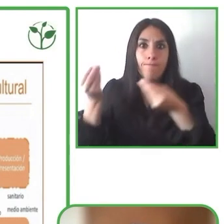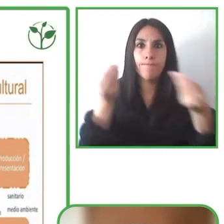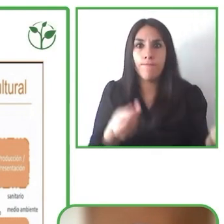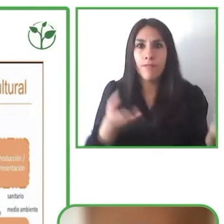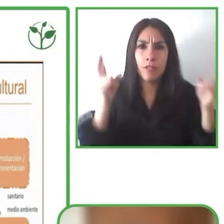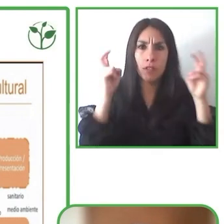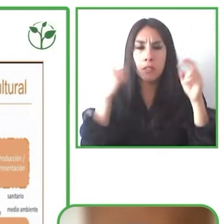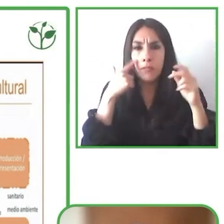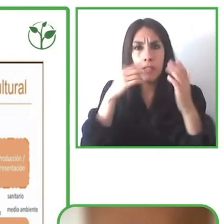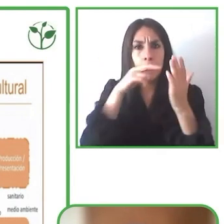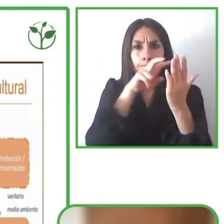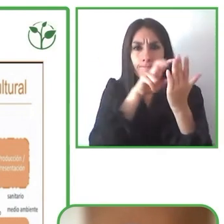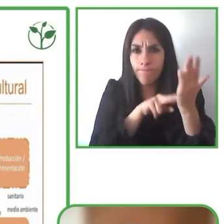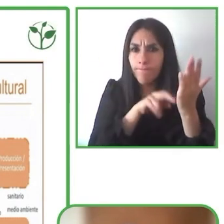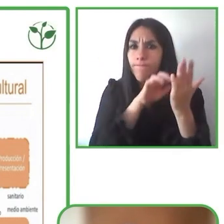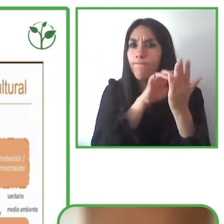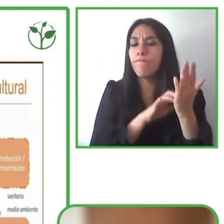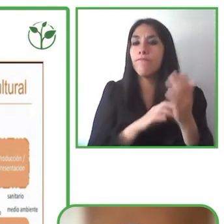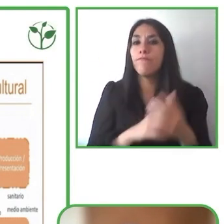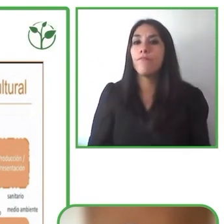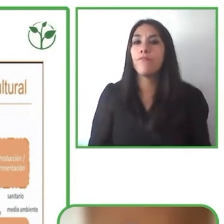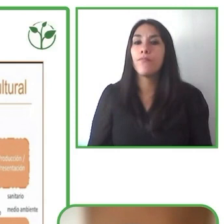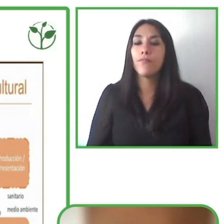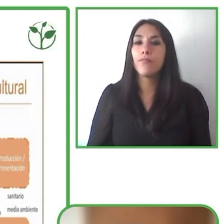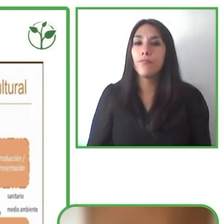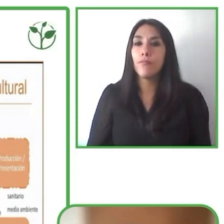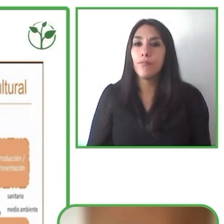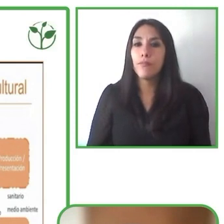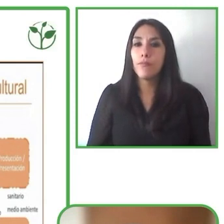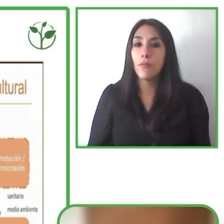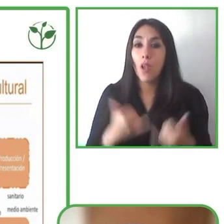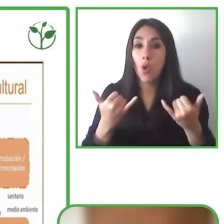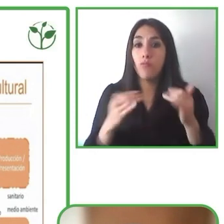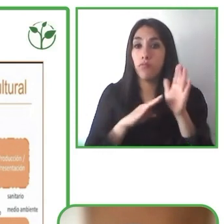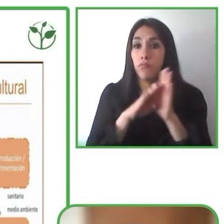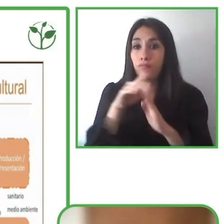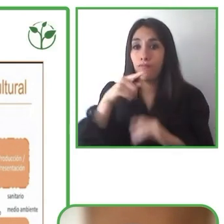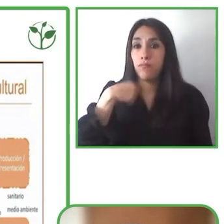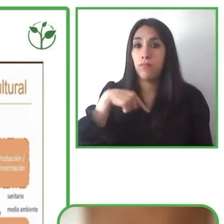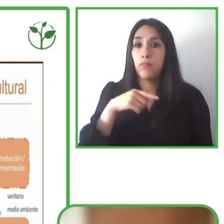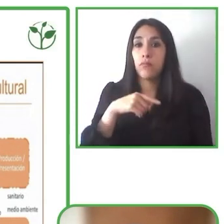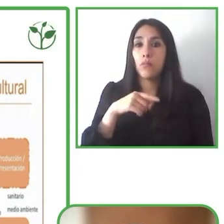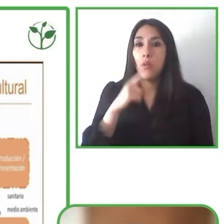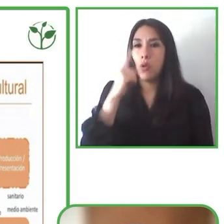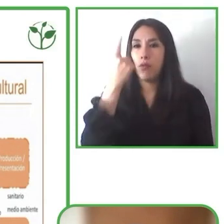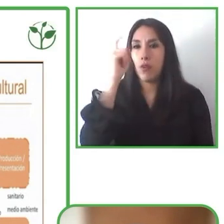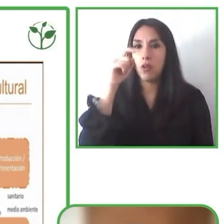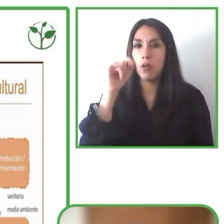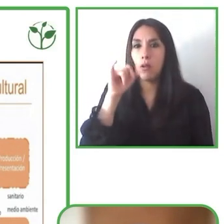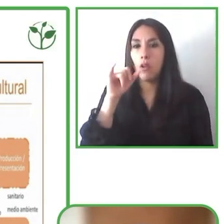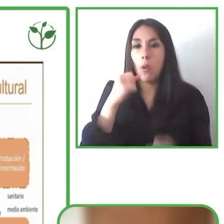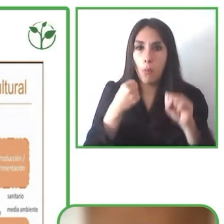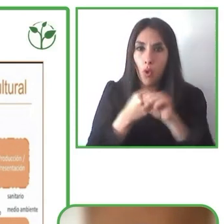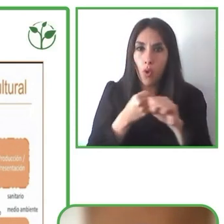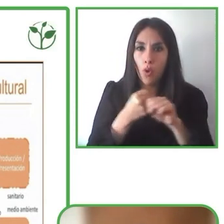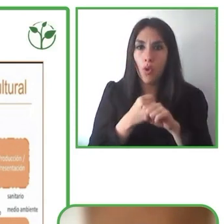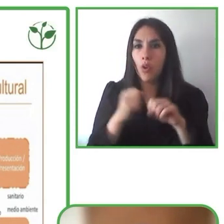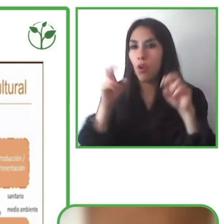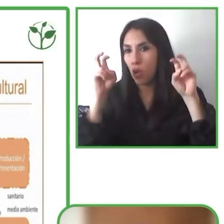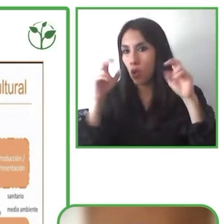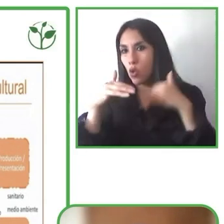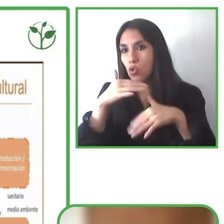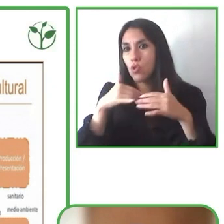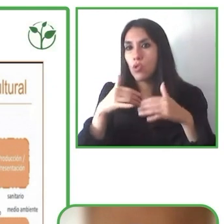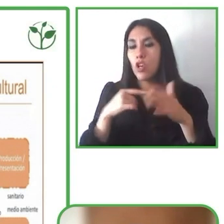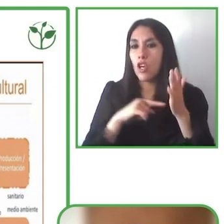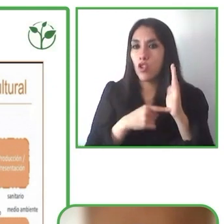desarrollo que nosotros habíamos tenido y el apoyo que habíamos tenido al ámbito de la tecnología que había sido principalmente visto